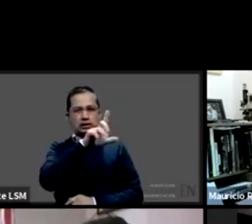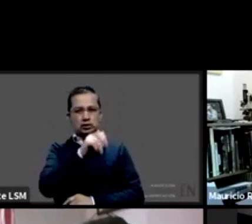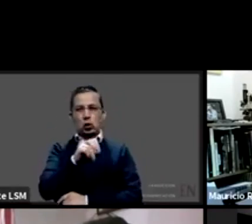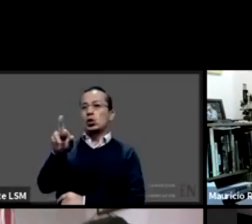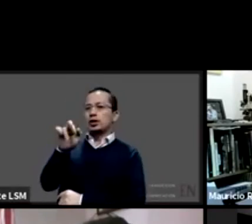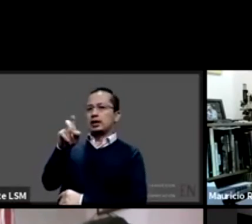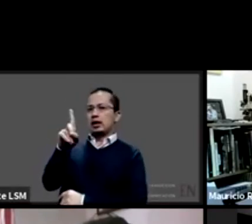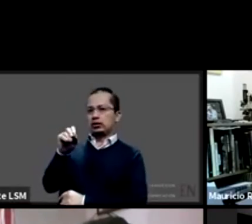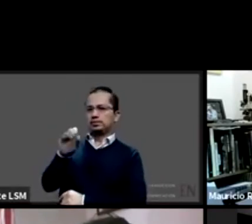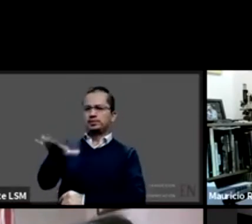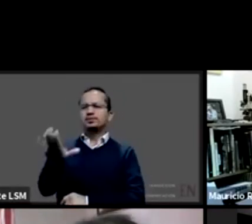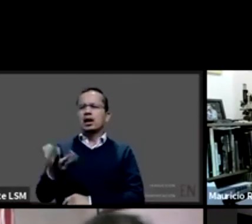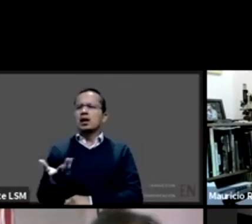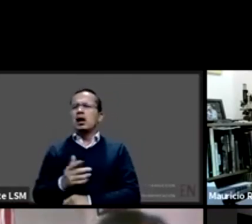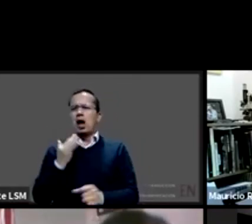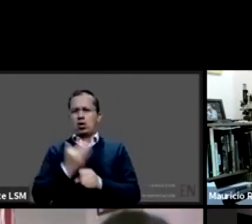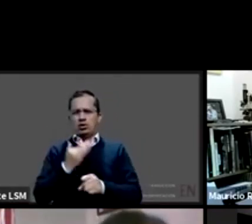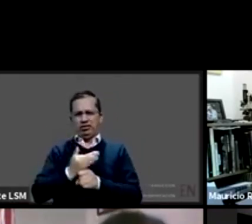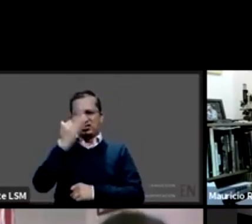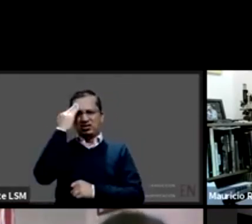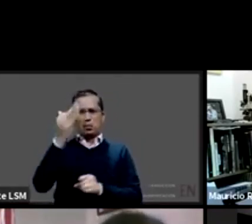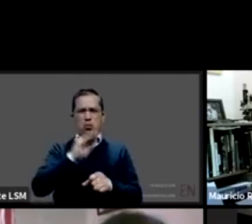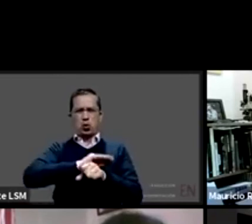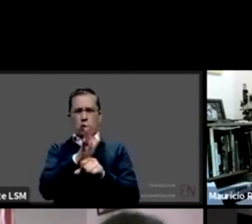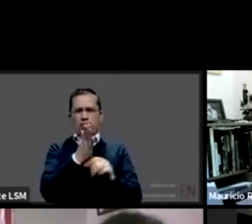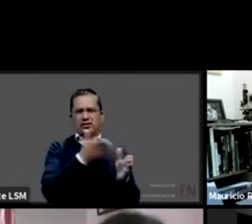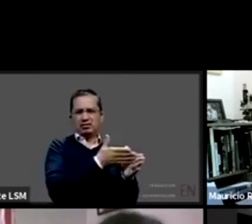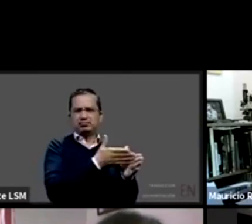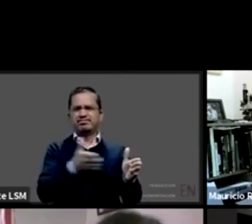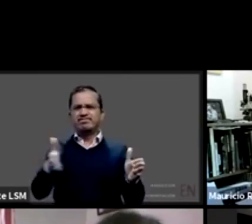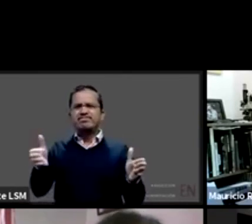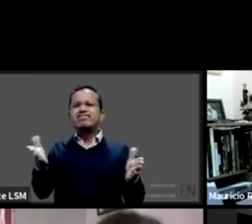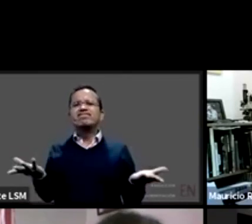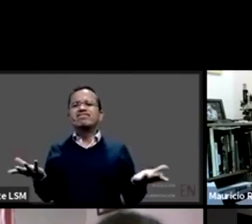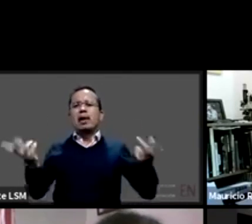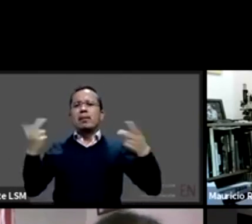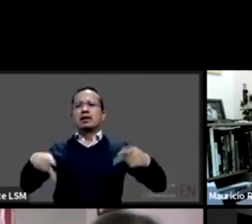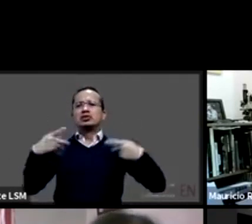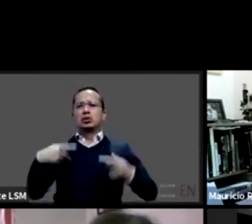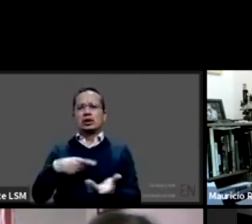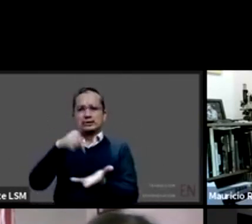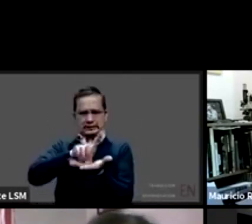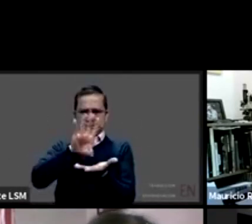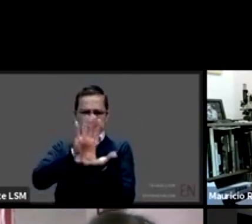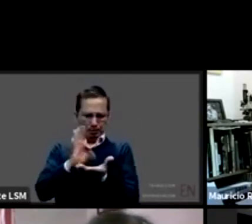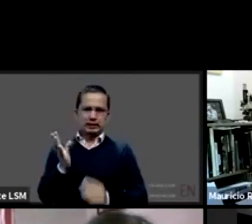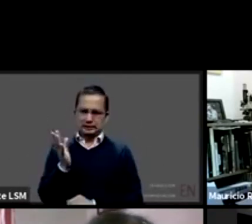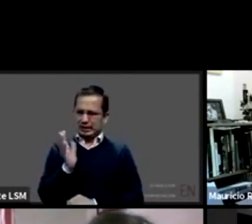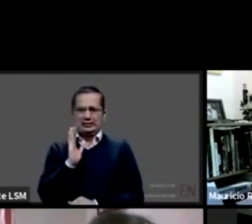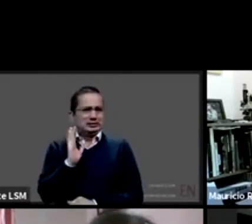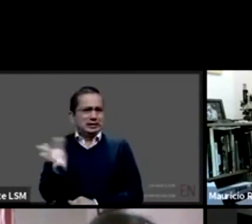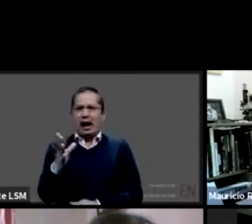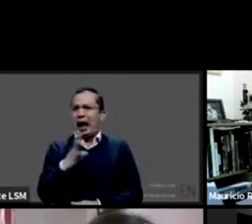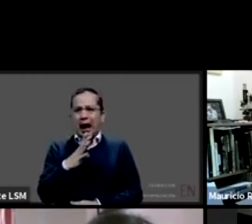COVID para que las personas con discapacidad que tienen ya de por sí un problema respiratorio no vayan